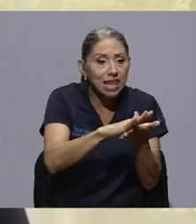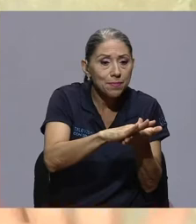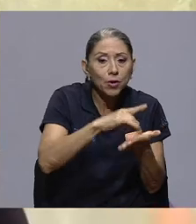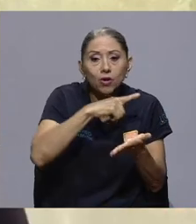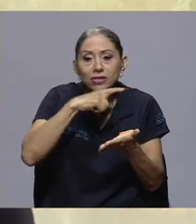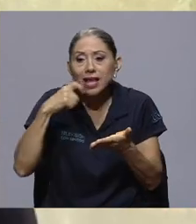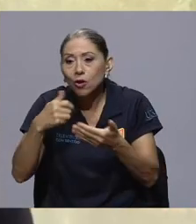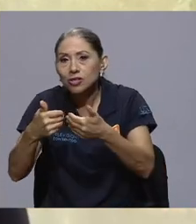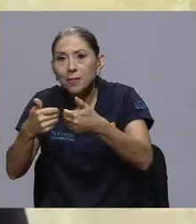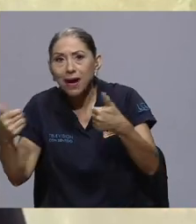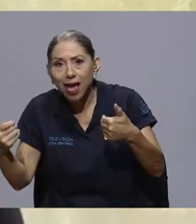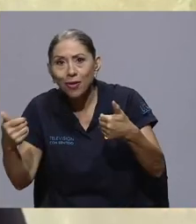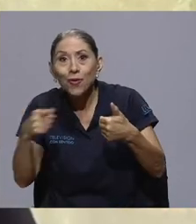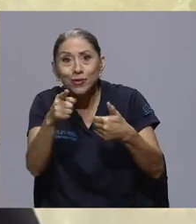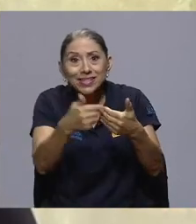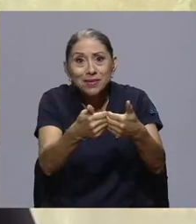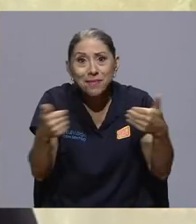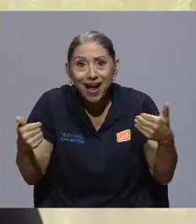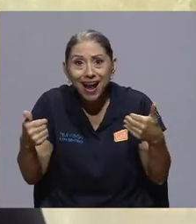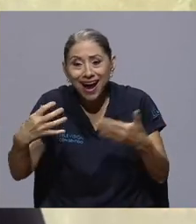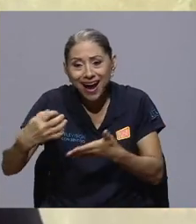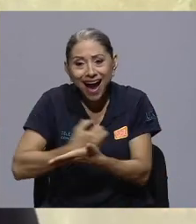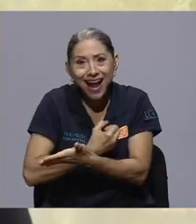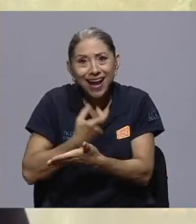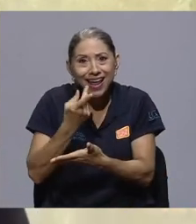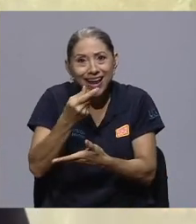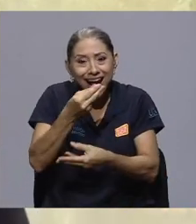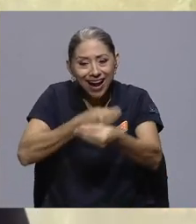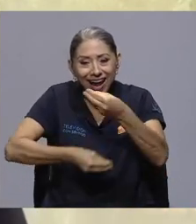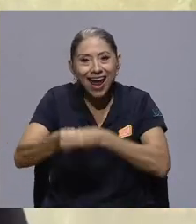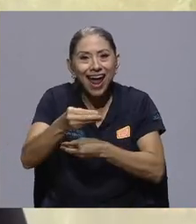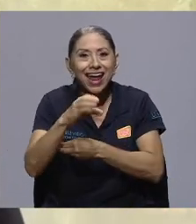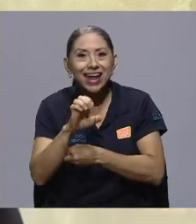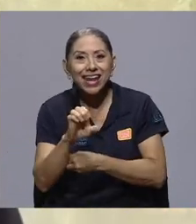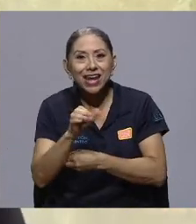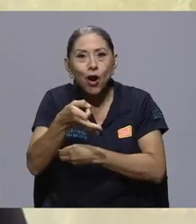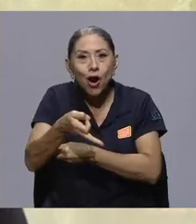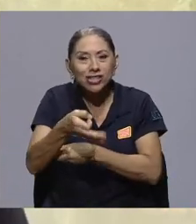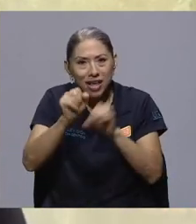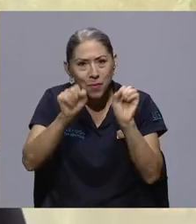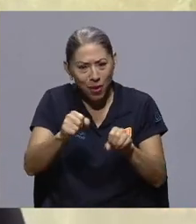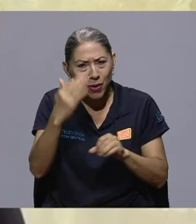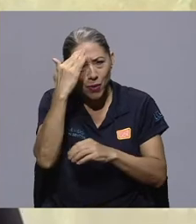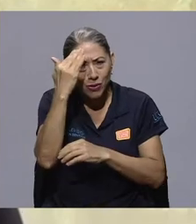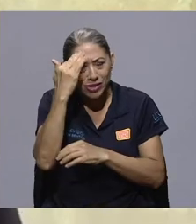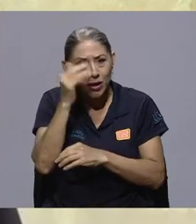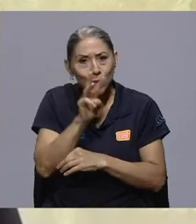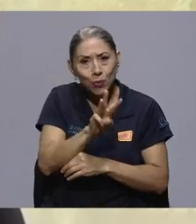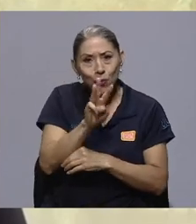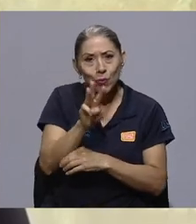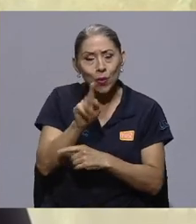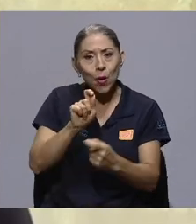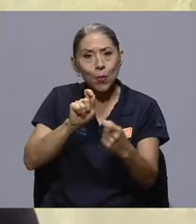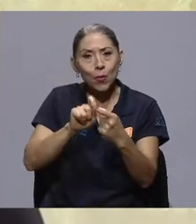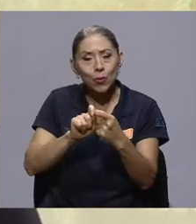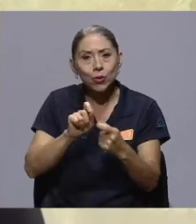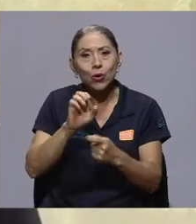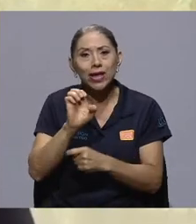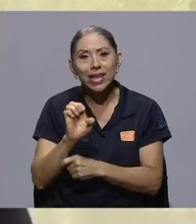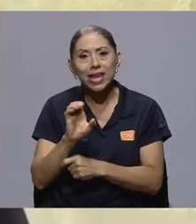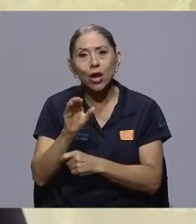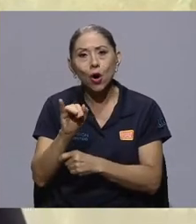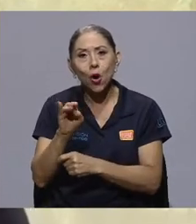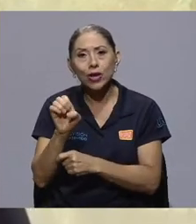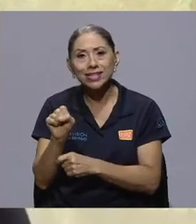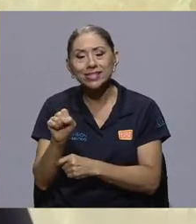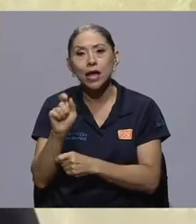separa, gana y canjea. Eso es E-Coins y lo pueden conocer en las redes sociales y en nuestra página web www.ecoins.eco. Pero E